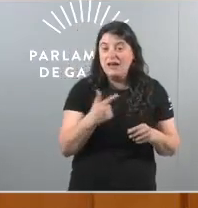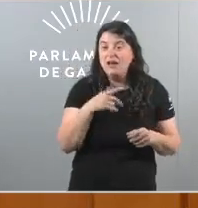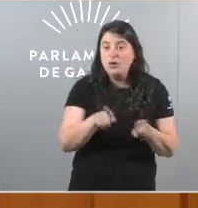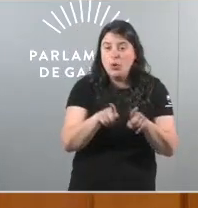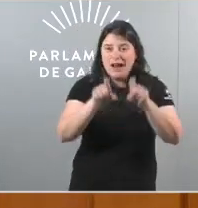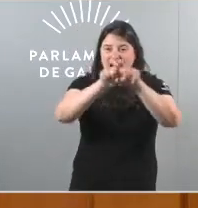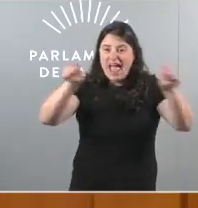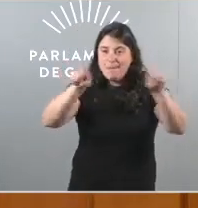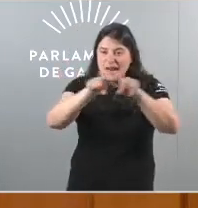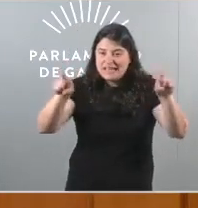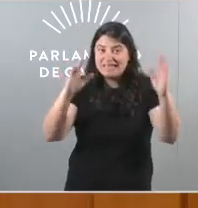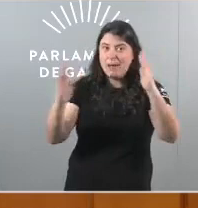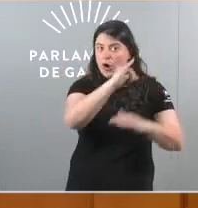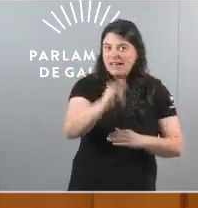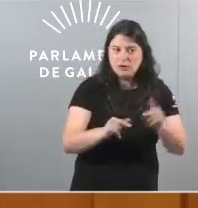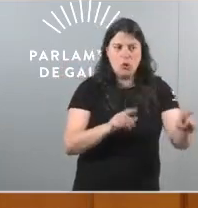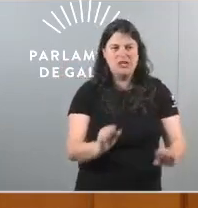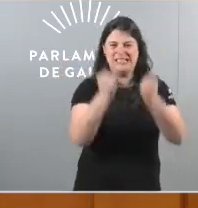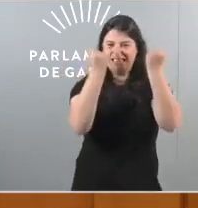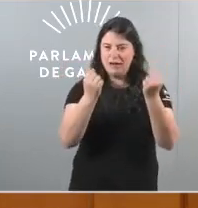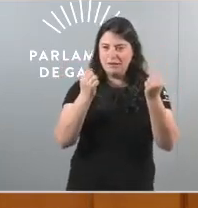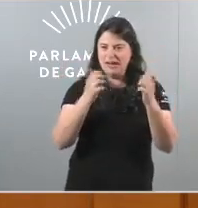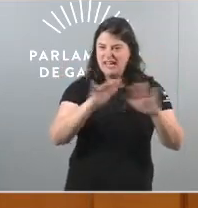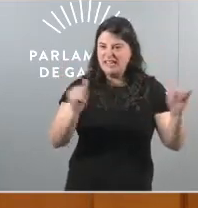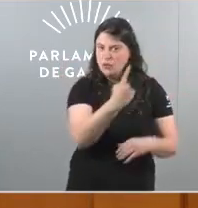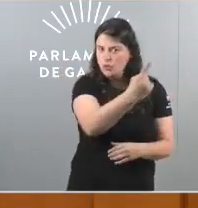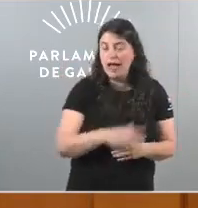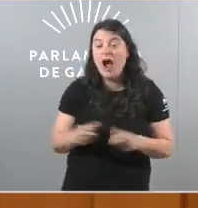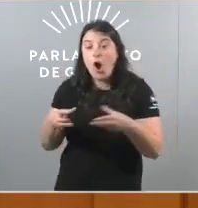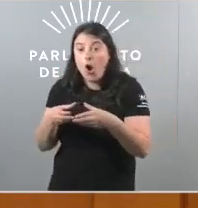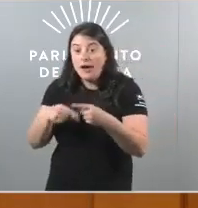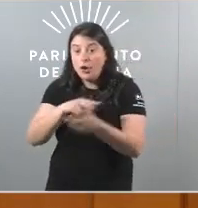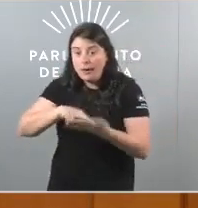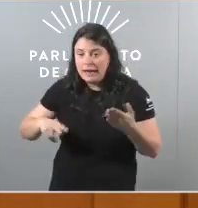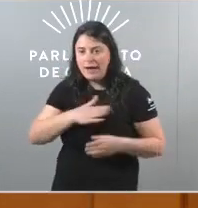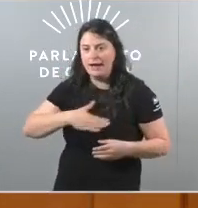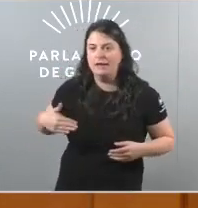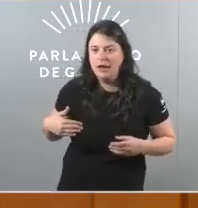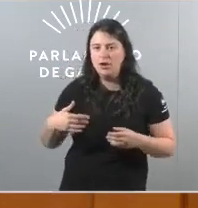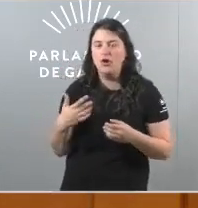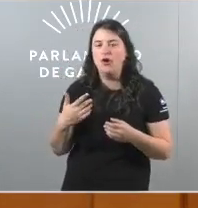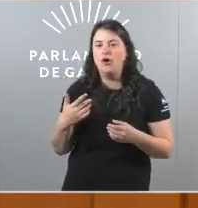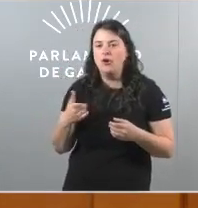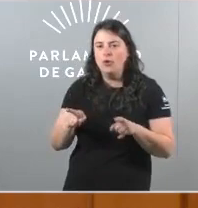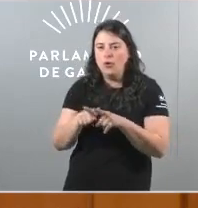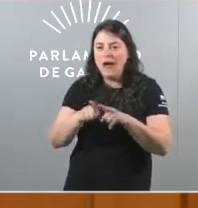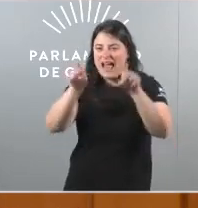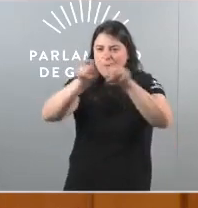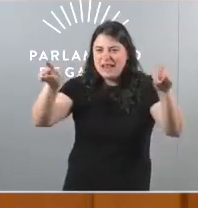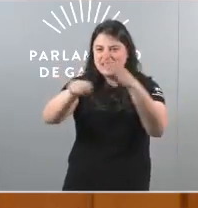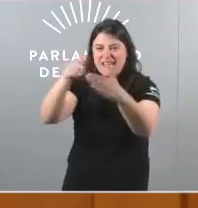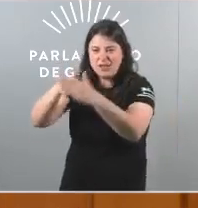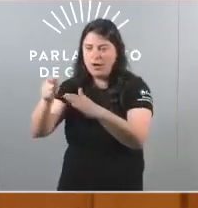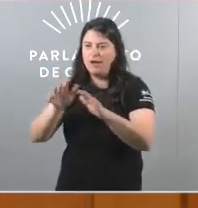súa empresa en crise O goberno do BNGA empezará por frear deslocalizacións e peche de empresas